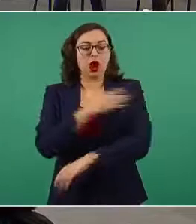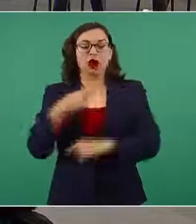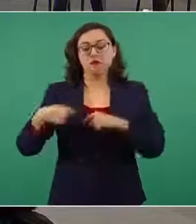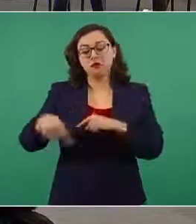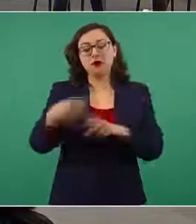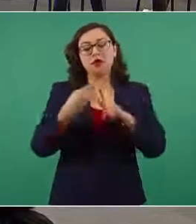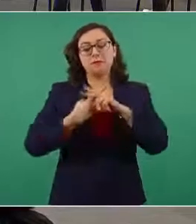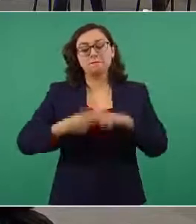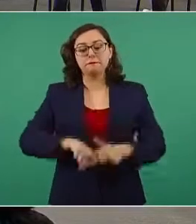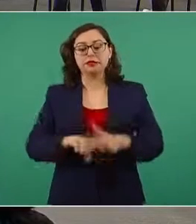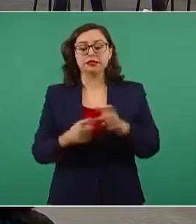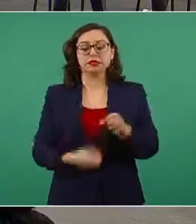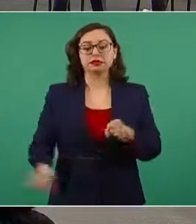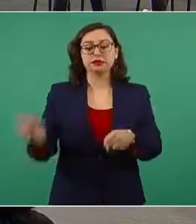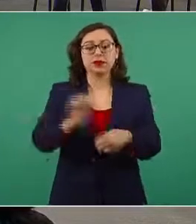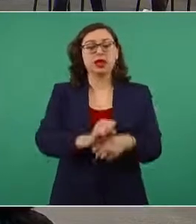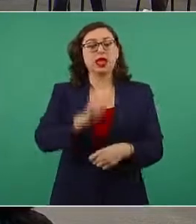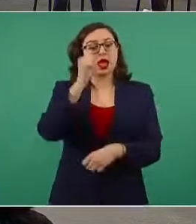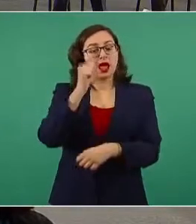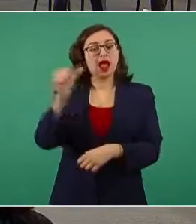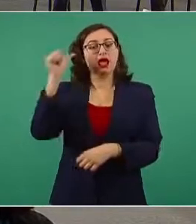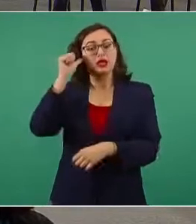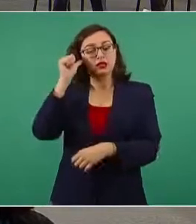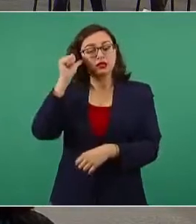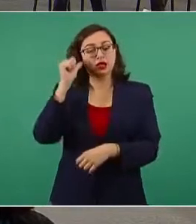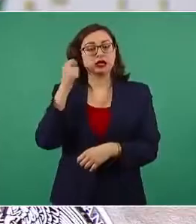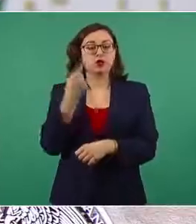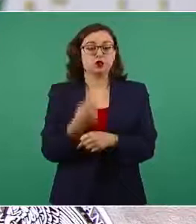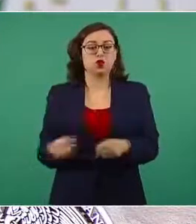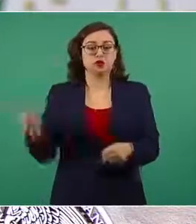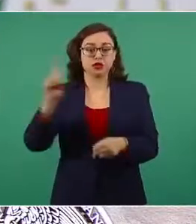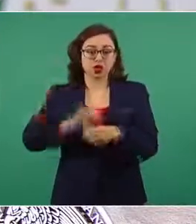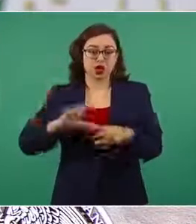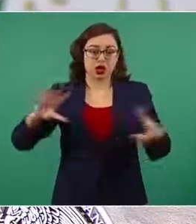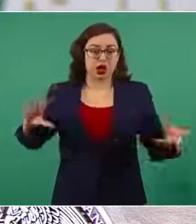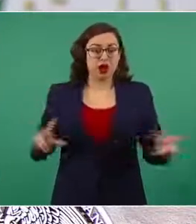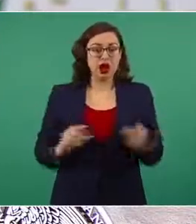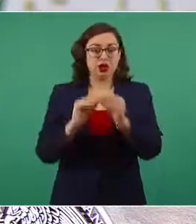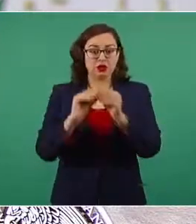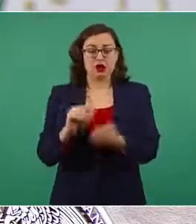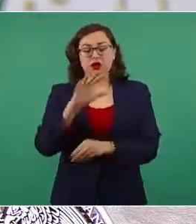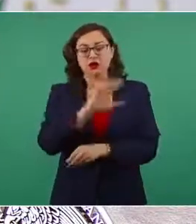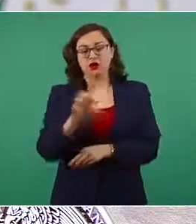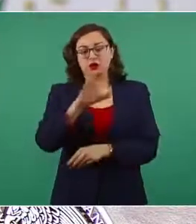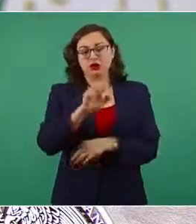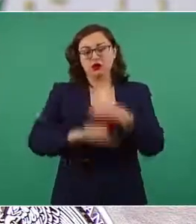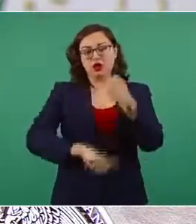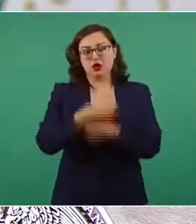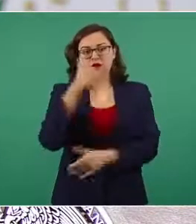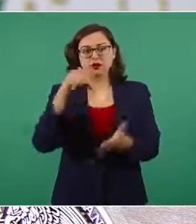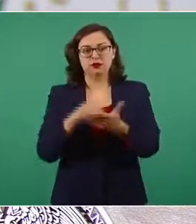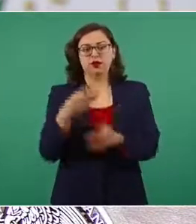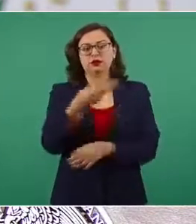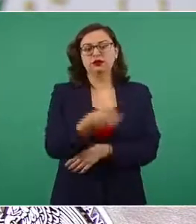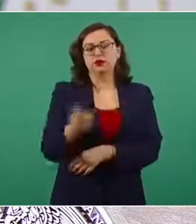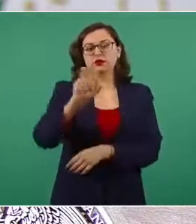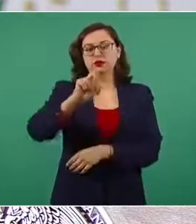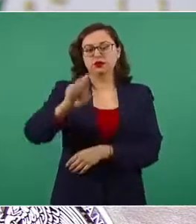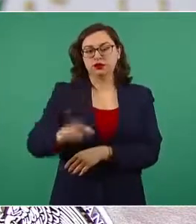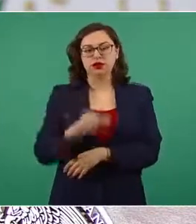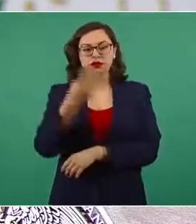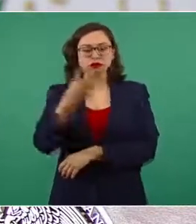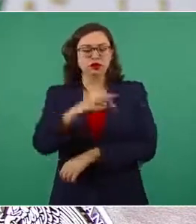nueva semana y ayer por el registro de la noche tuvimos 511 mil 334